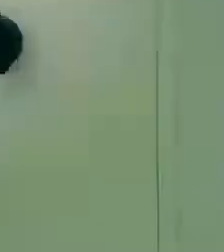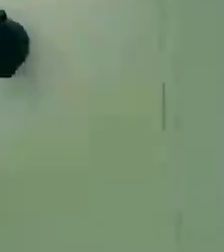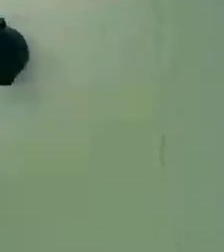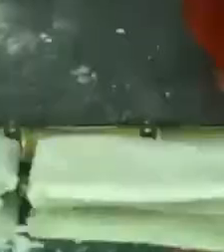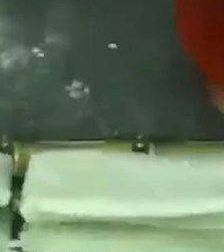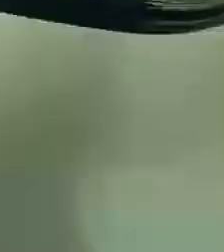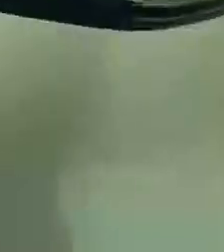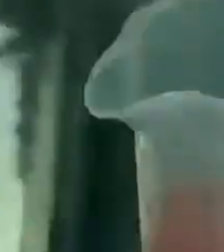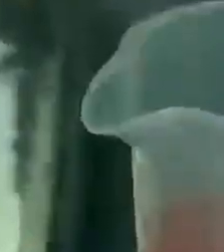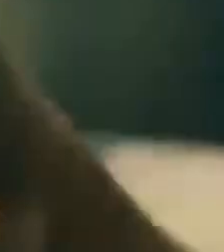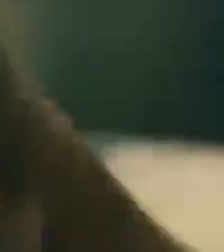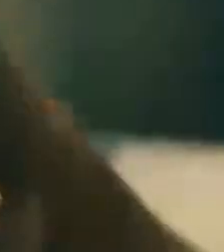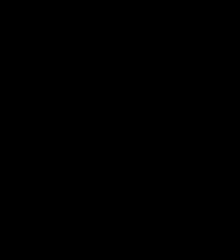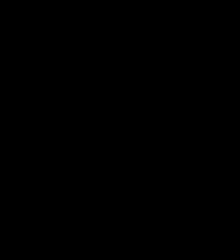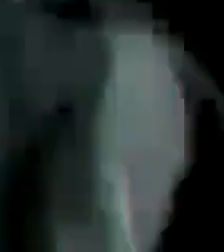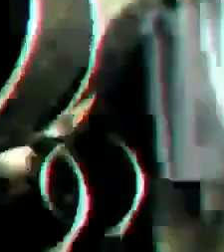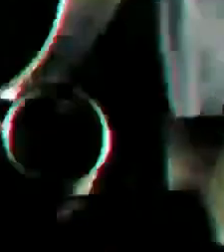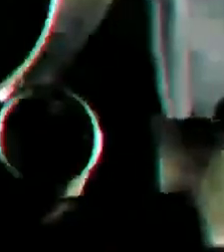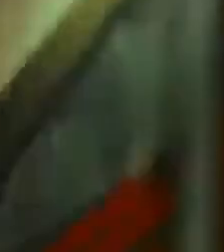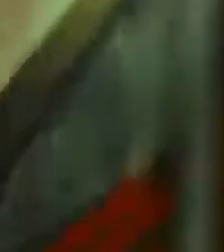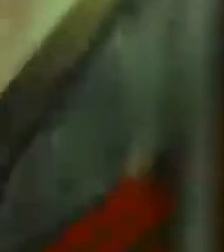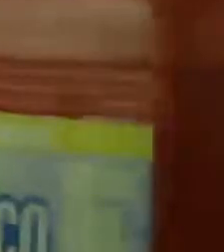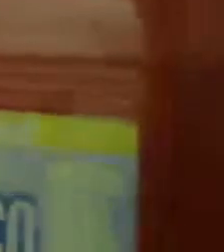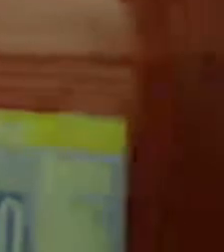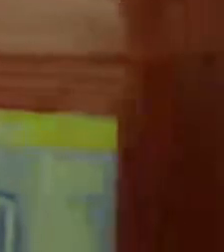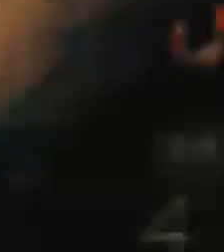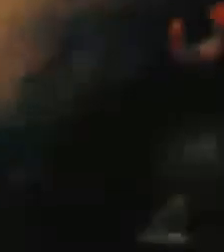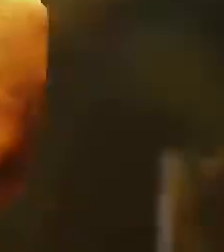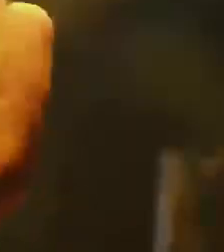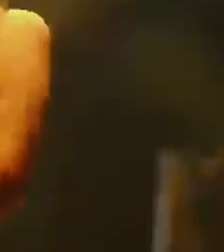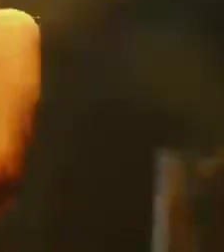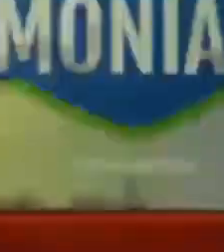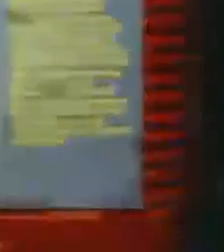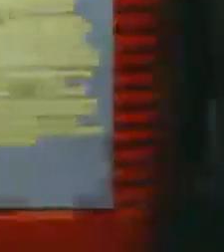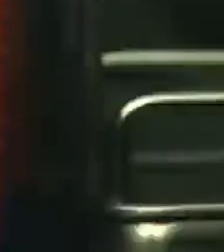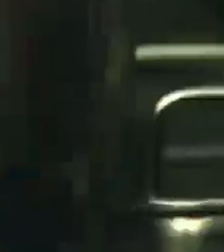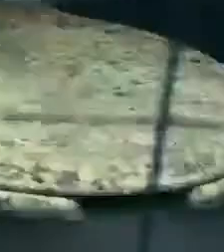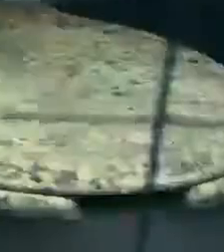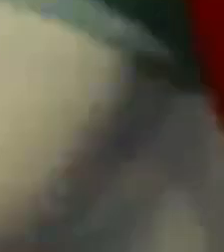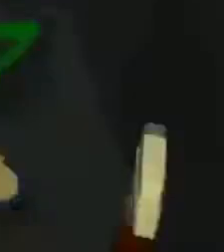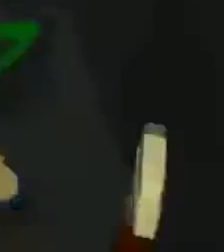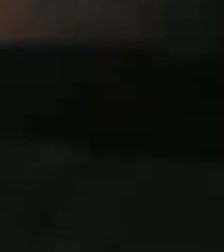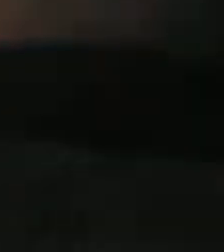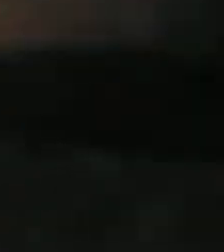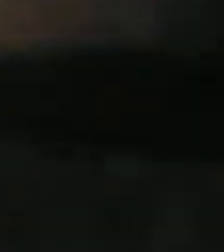gasolina ácido de batería amoníaco